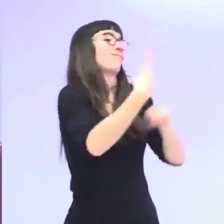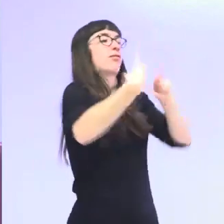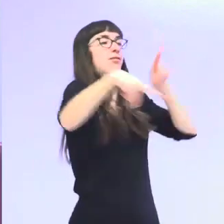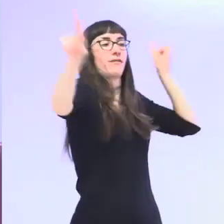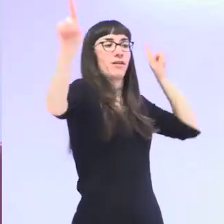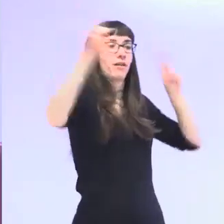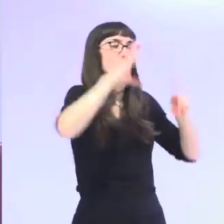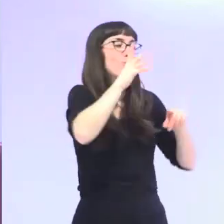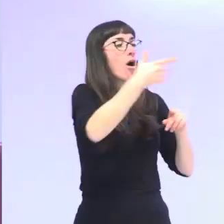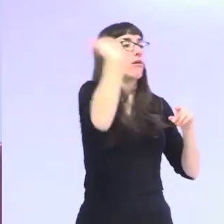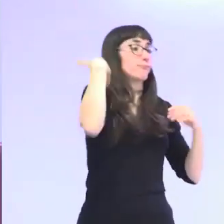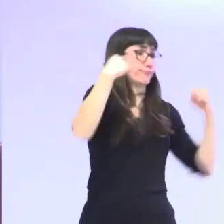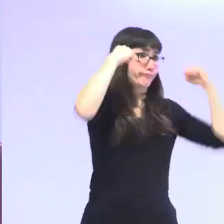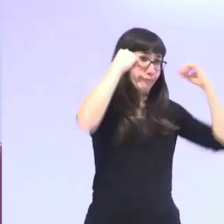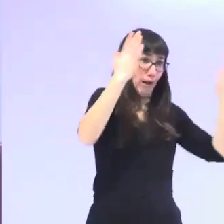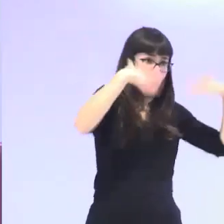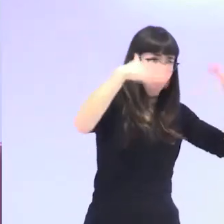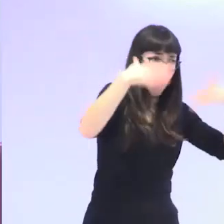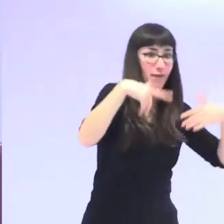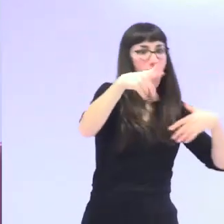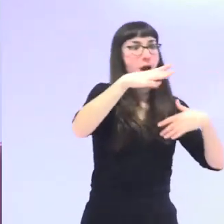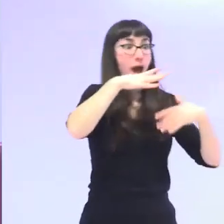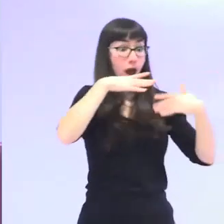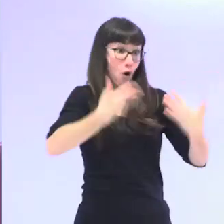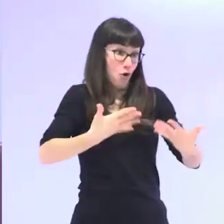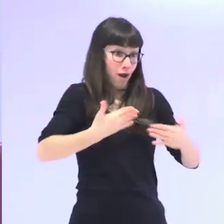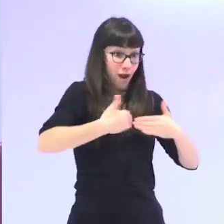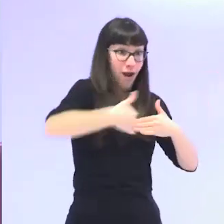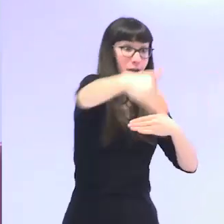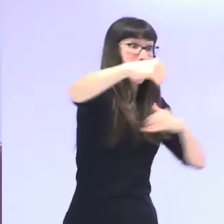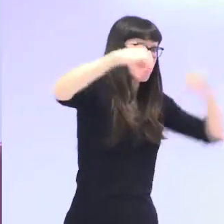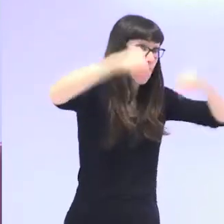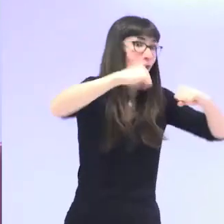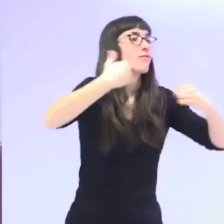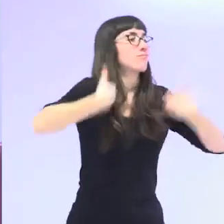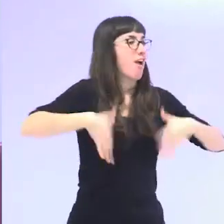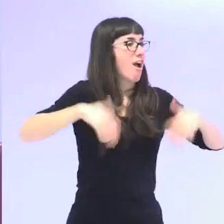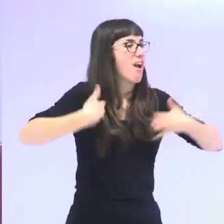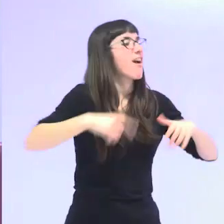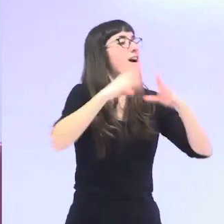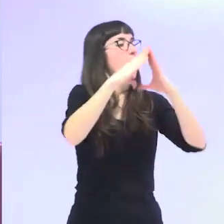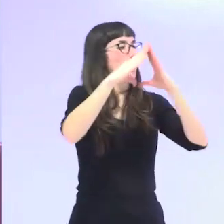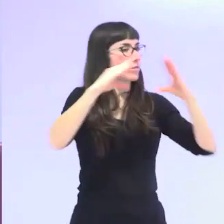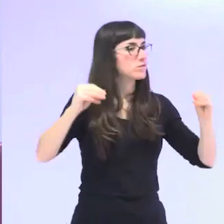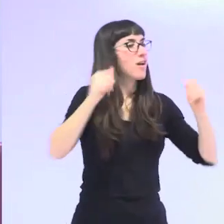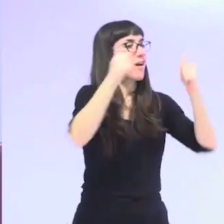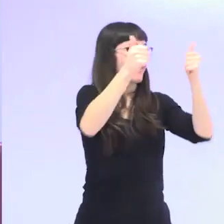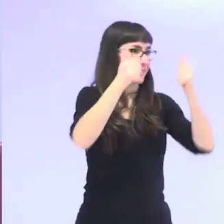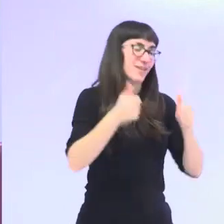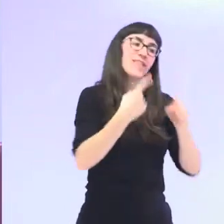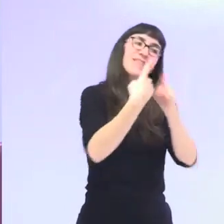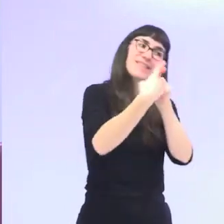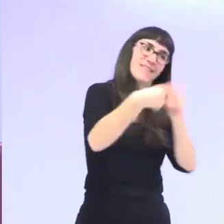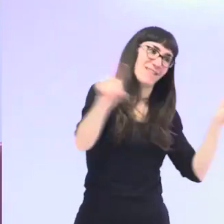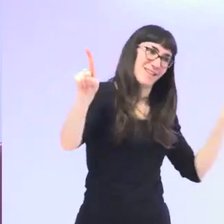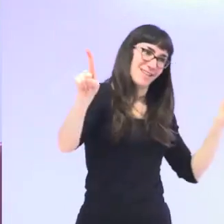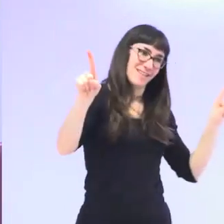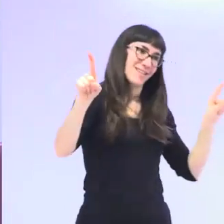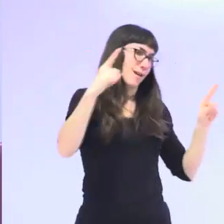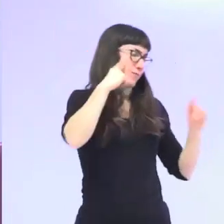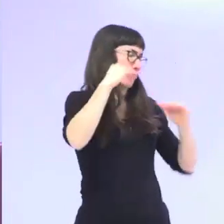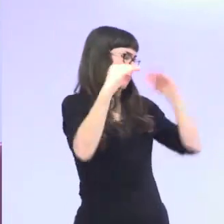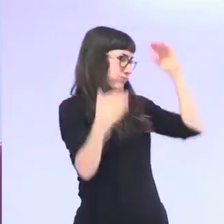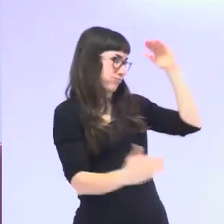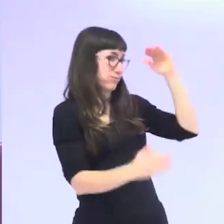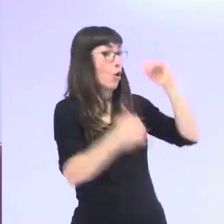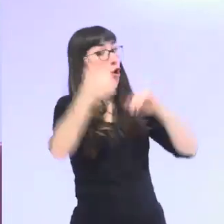entre las mujeres mayores de ahora y las mujeres jóvenes de ahora que los hombres mayores y los hombres jóvenes precisamente porque